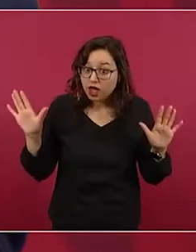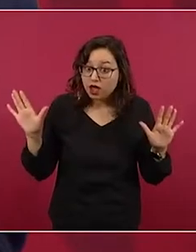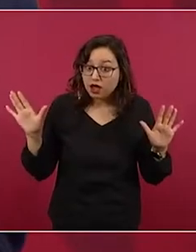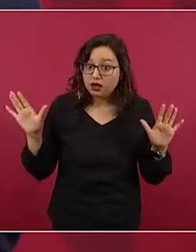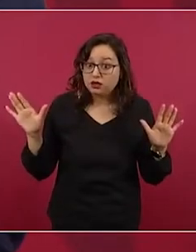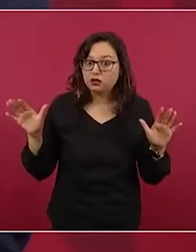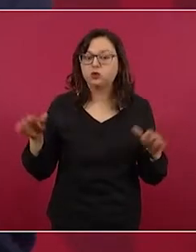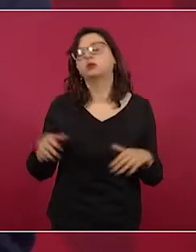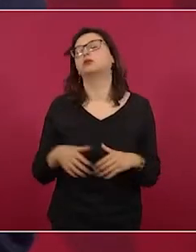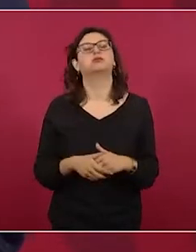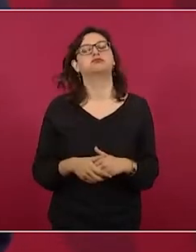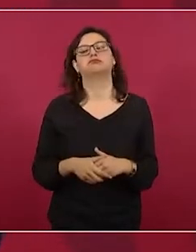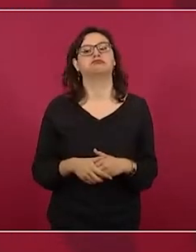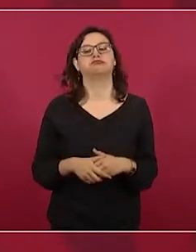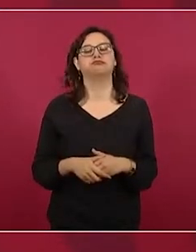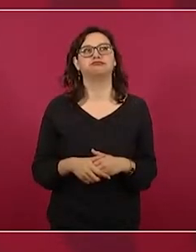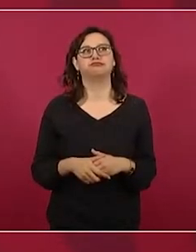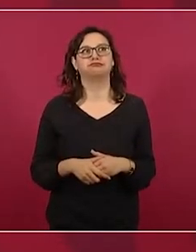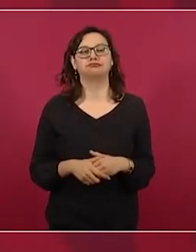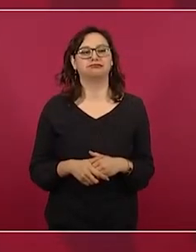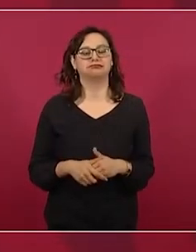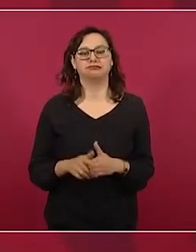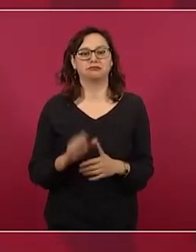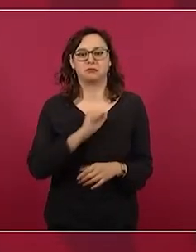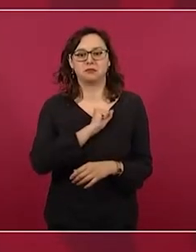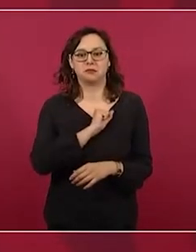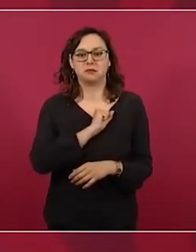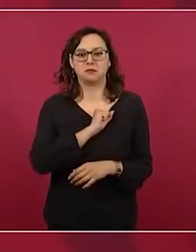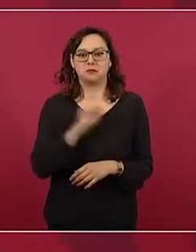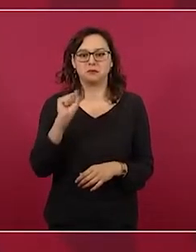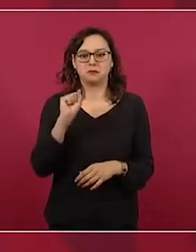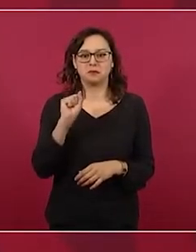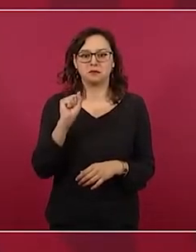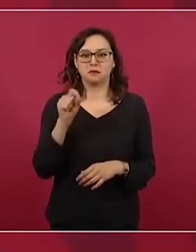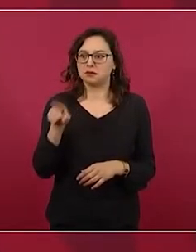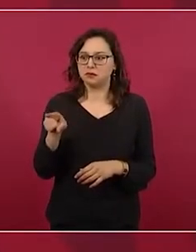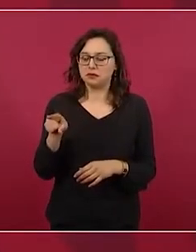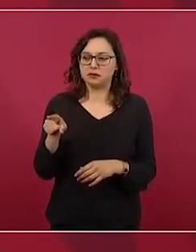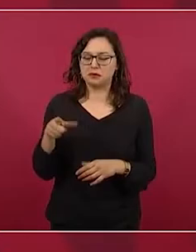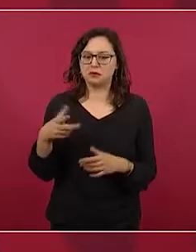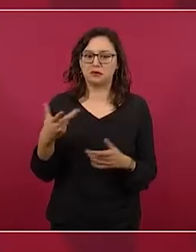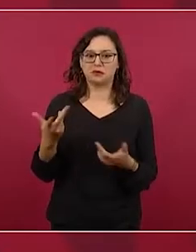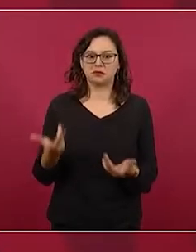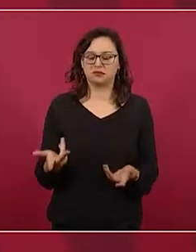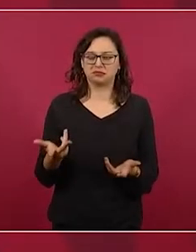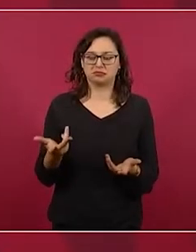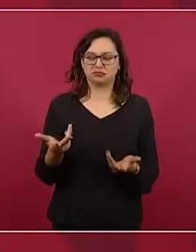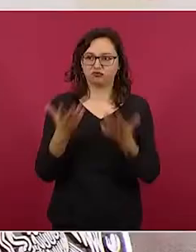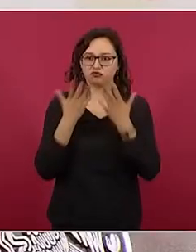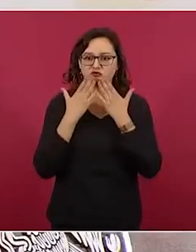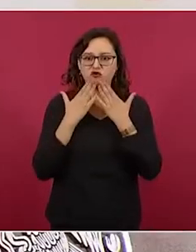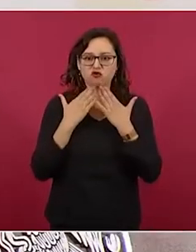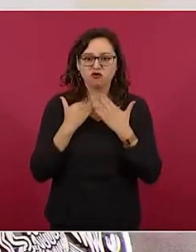Es como ganar una batalla pírrica, inmoral.